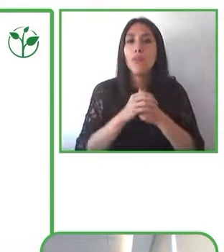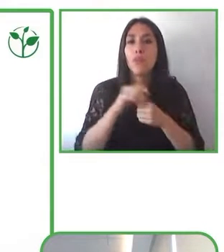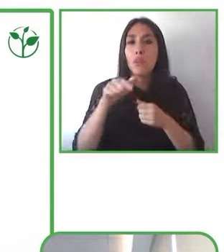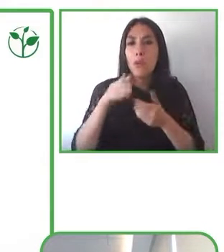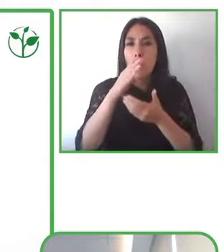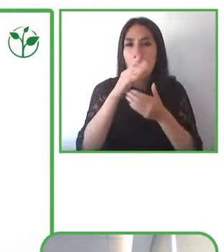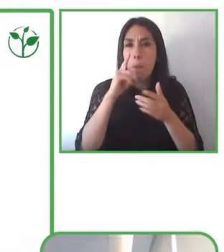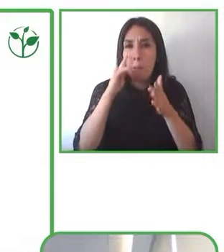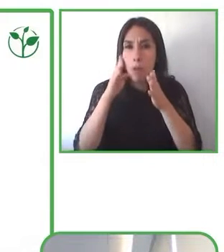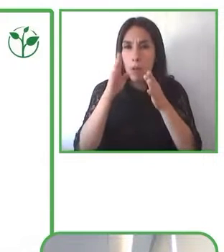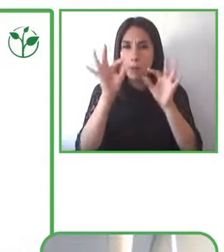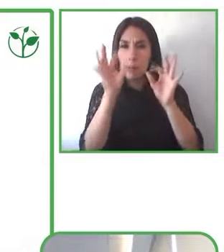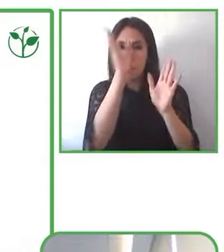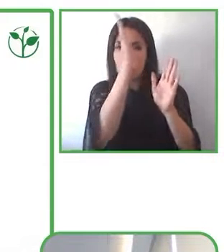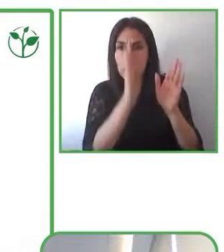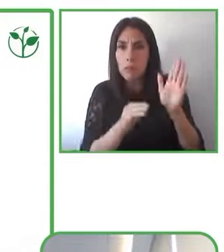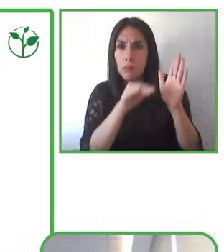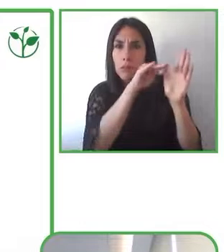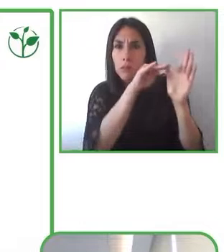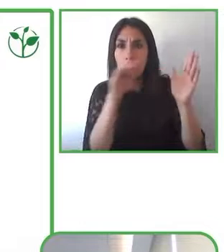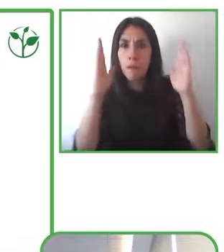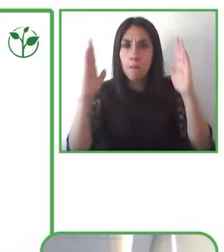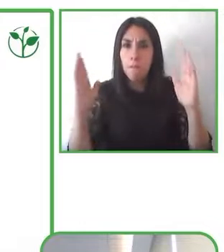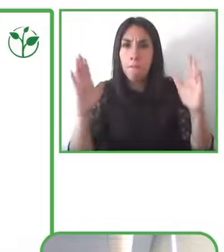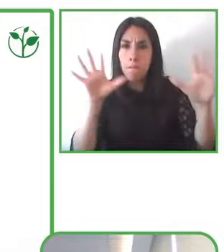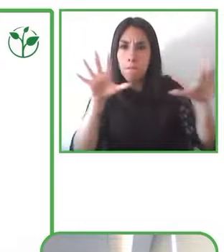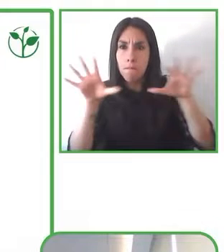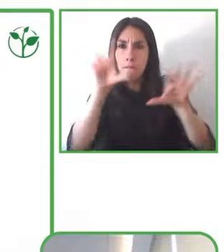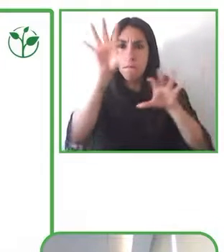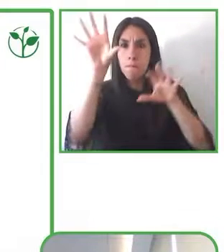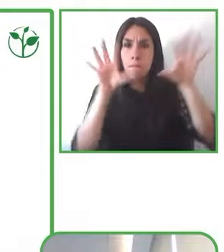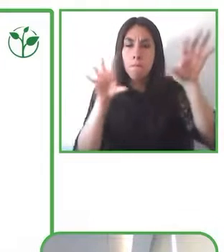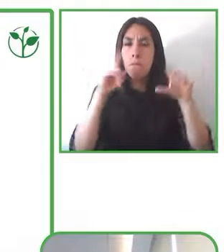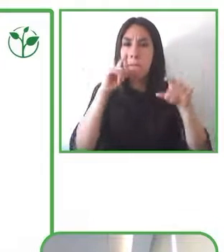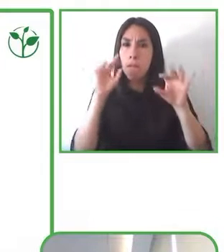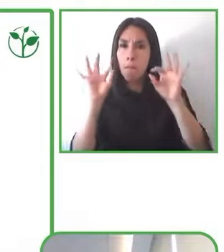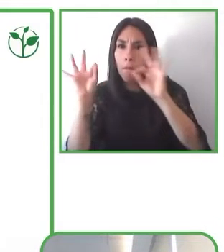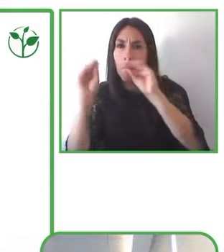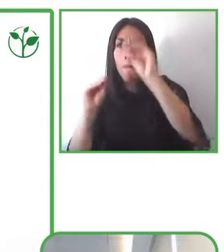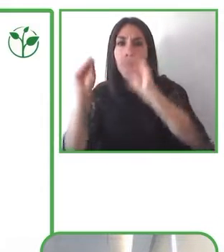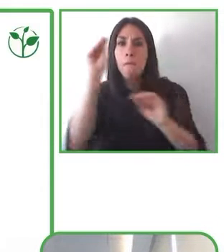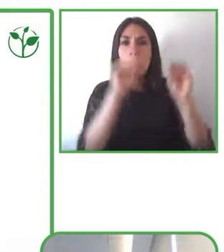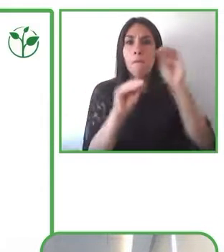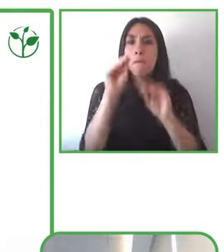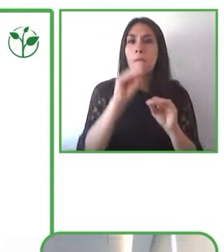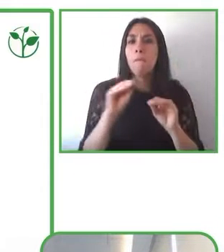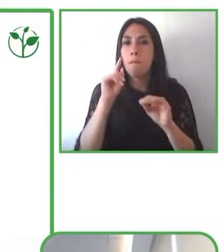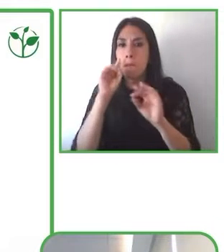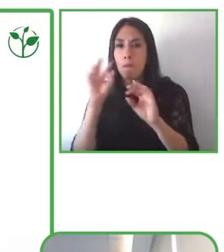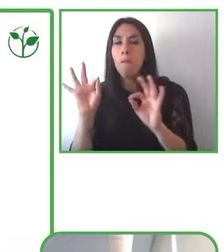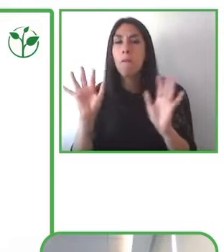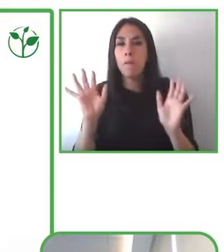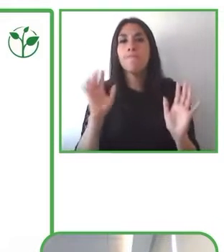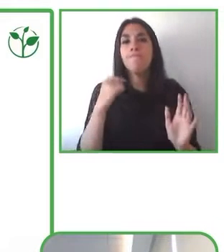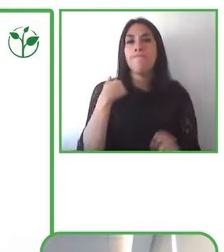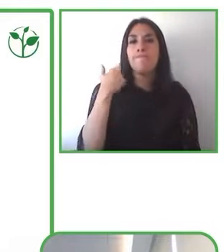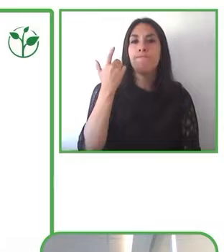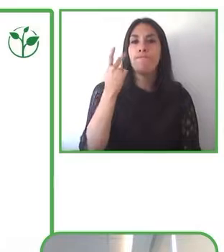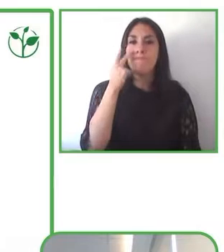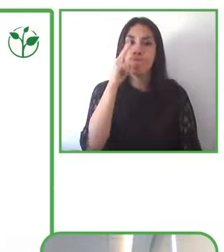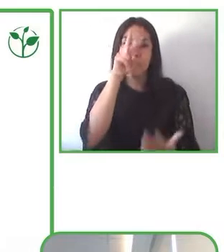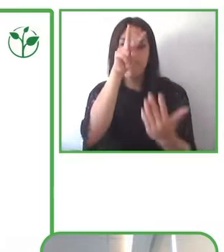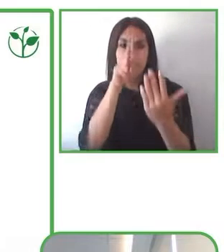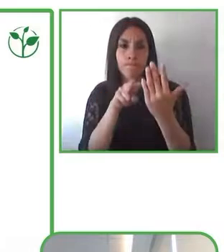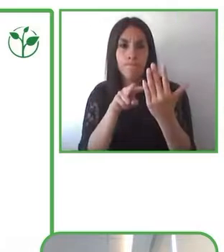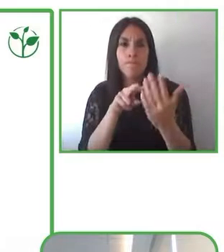entrega otro de nuestros documentos más exitoso ha sido la UG dibujada donde